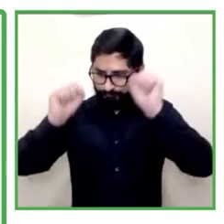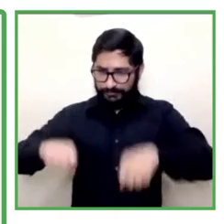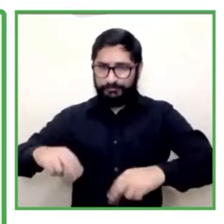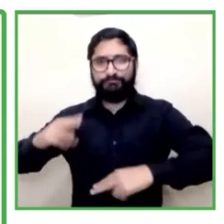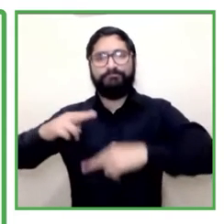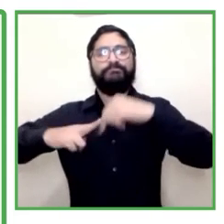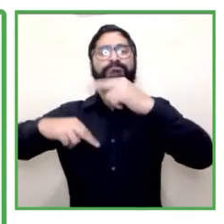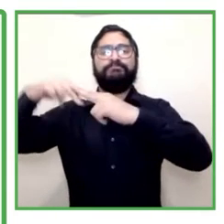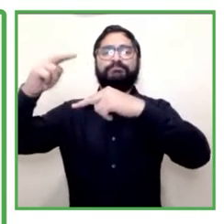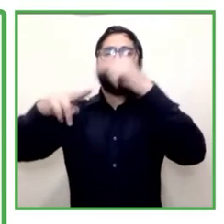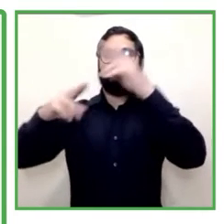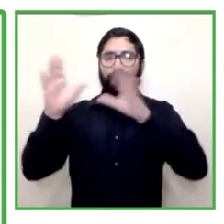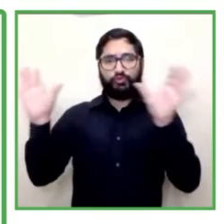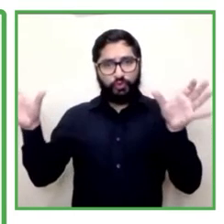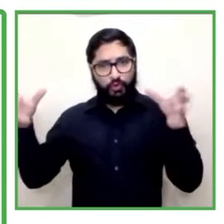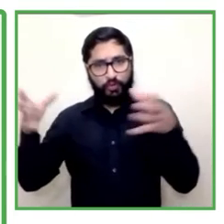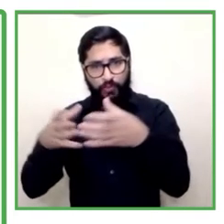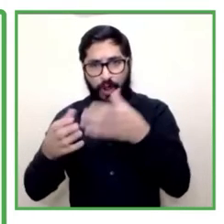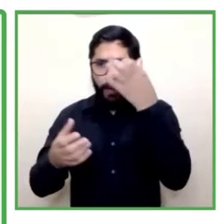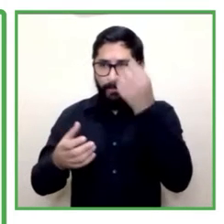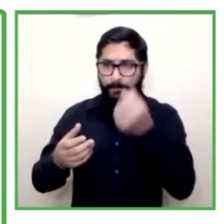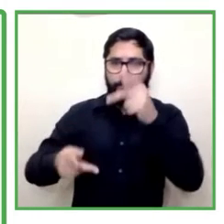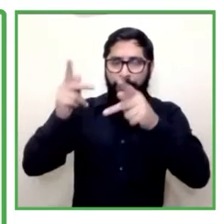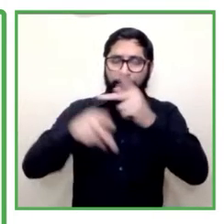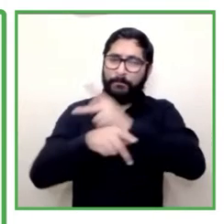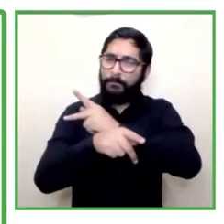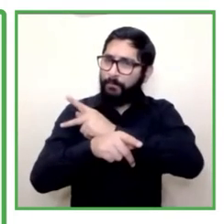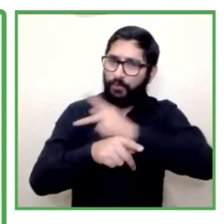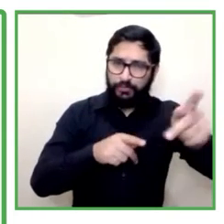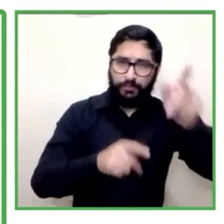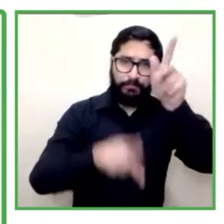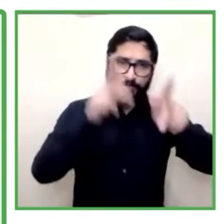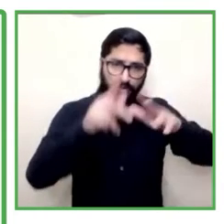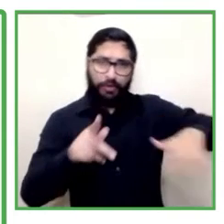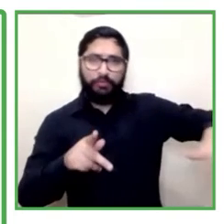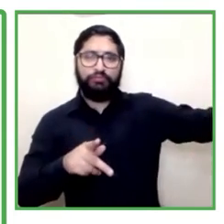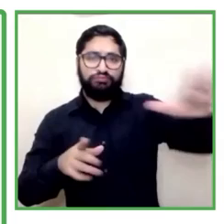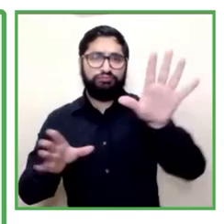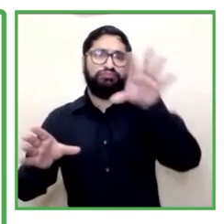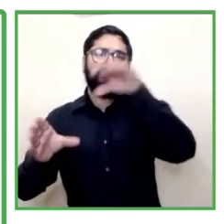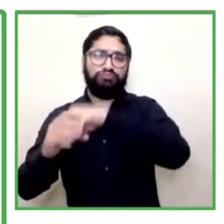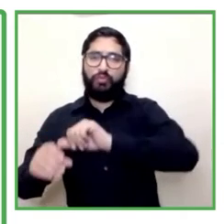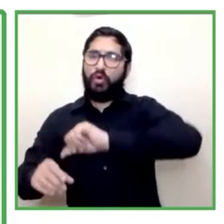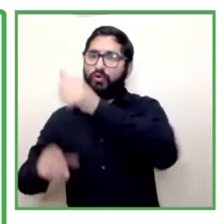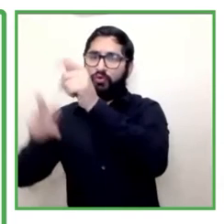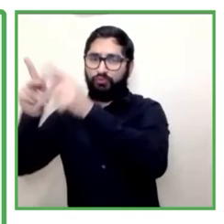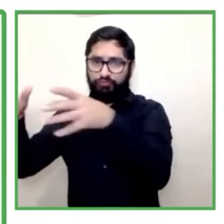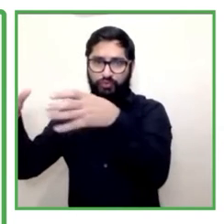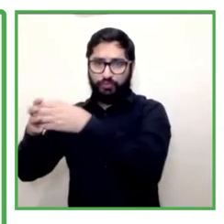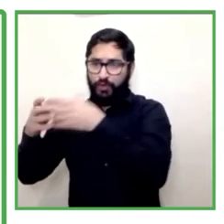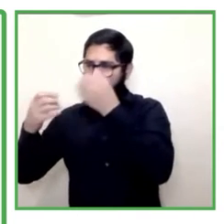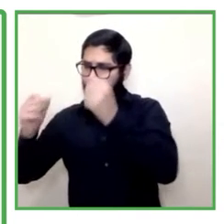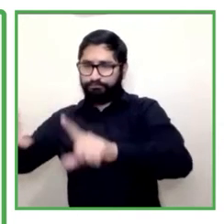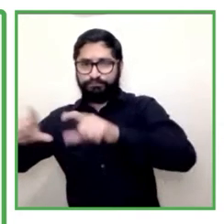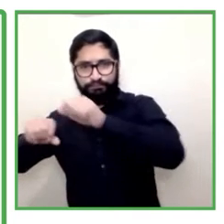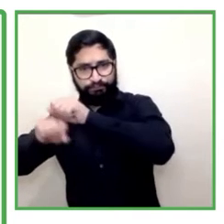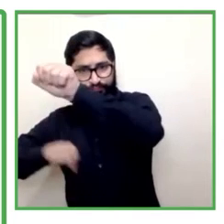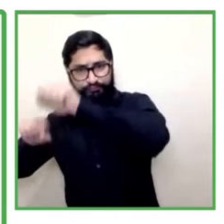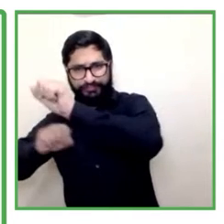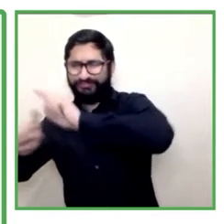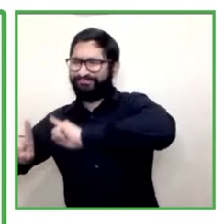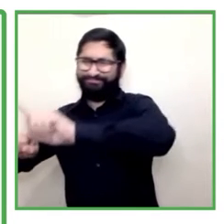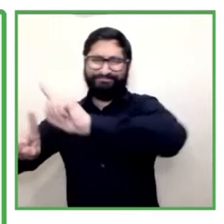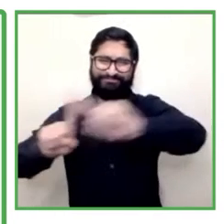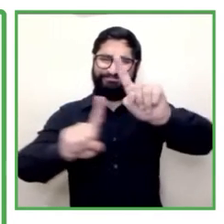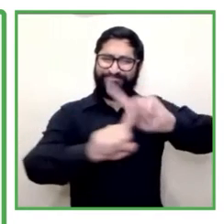profesionales de este hospital de día y un grupo de egresados con trastornos psiquiátricos severos, hices esquizofrenia, trastornos bipolar, una cooperativa